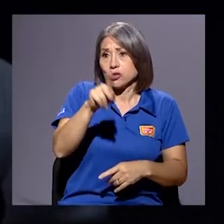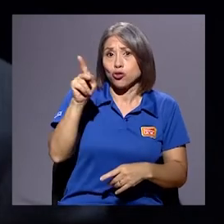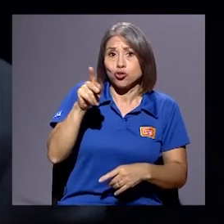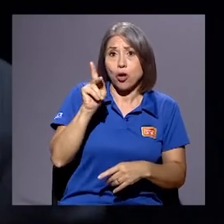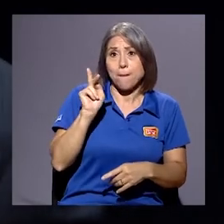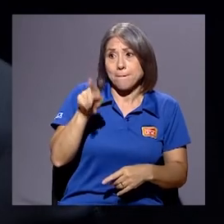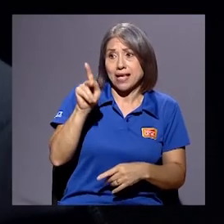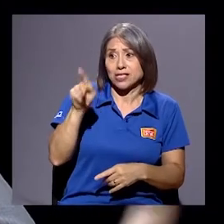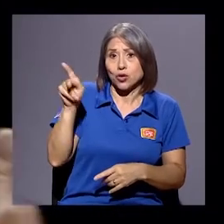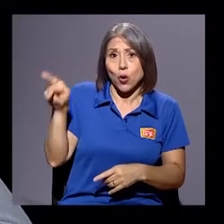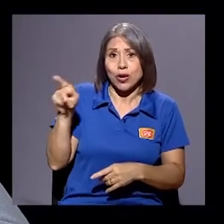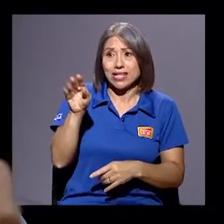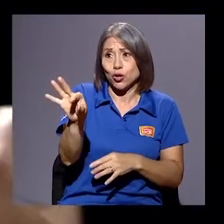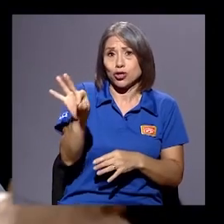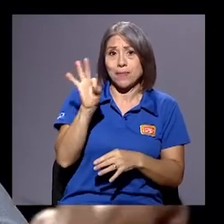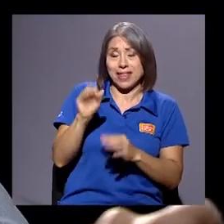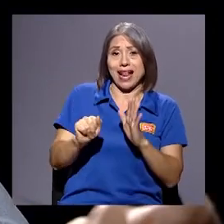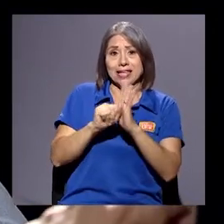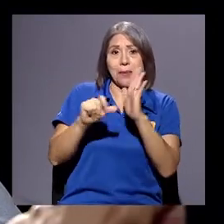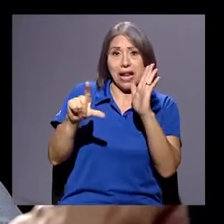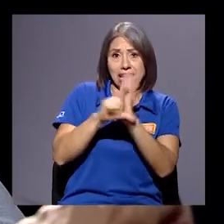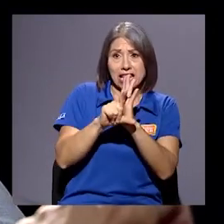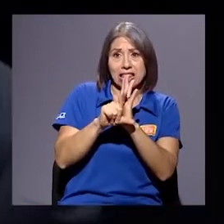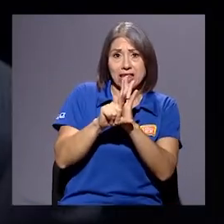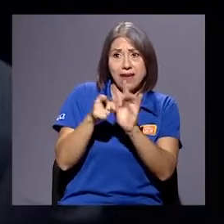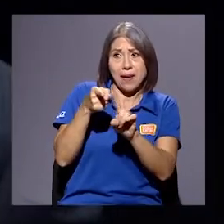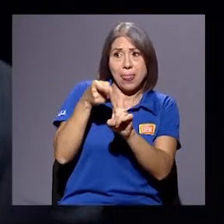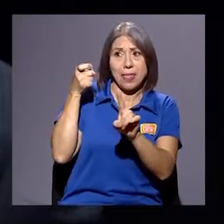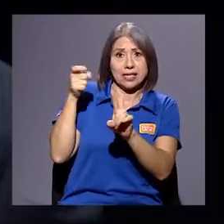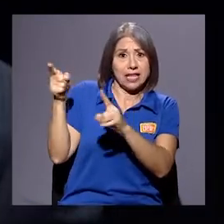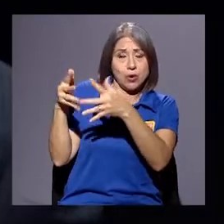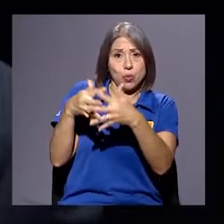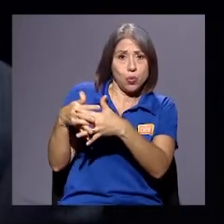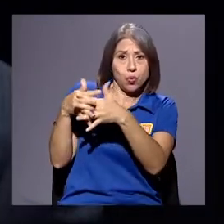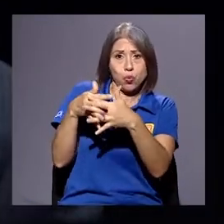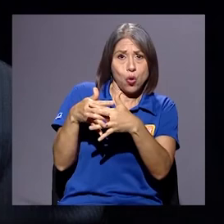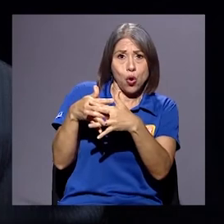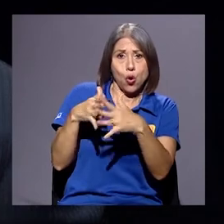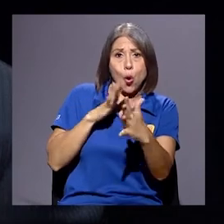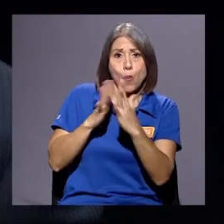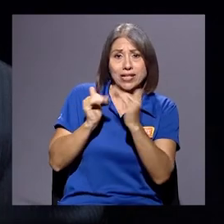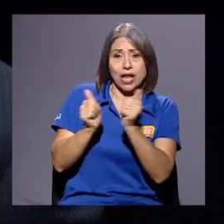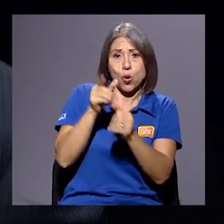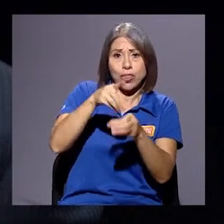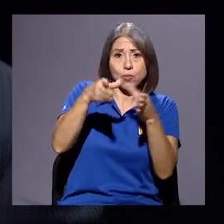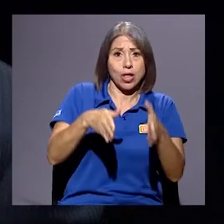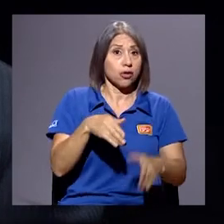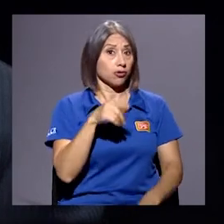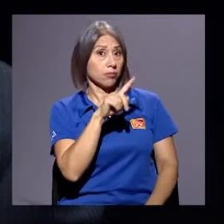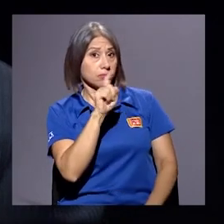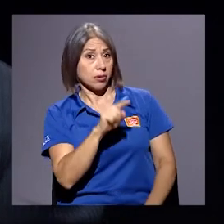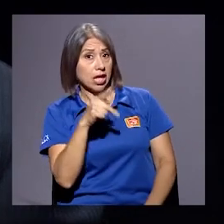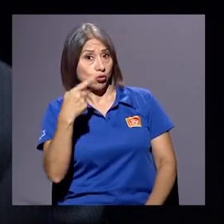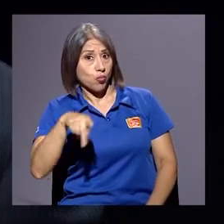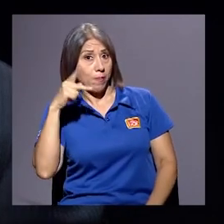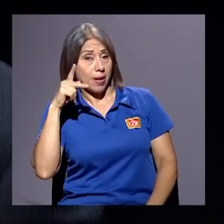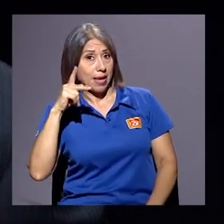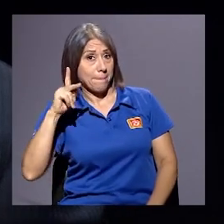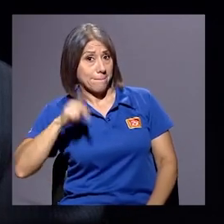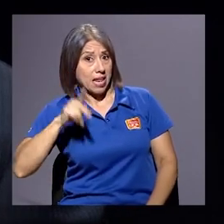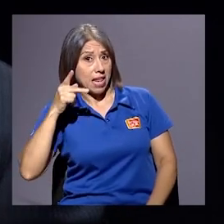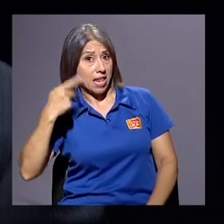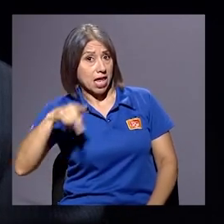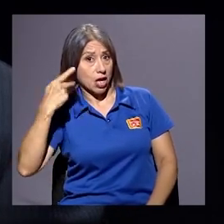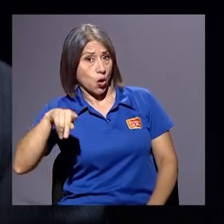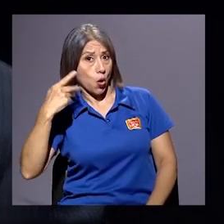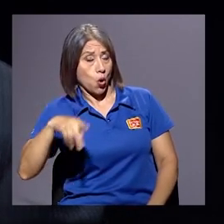Asamblea Legislativa. Es un peligro. Conversan con diputados. ¿Es un peligro, don Randall? No, a mí no me parece que sea un peligro. Si